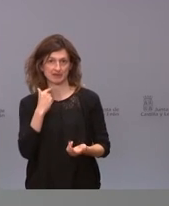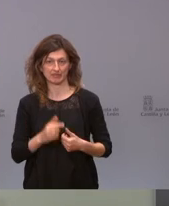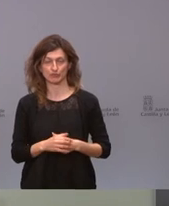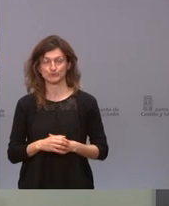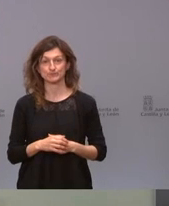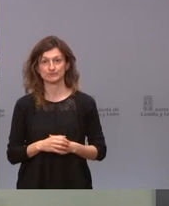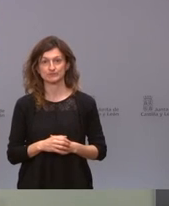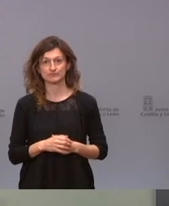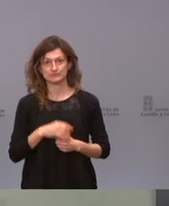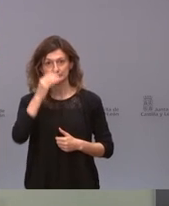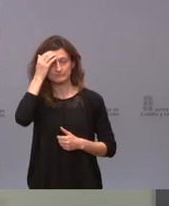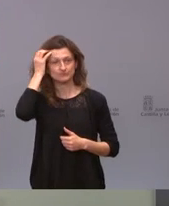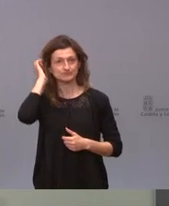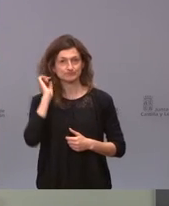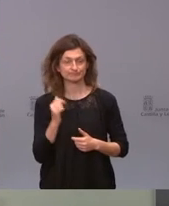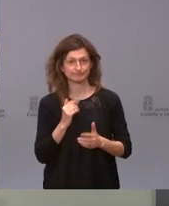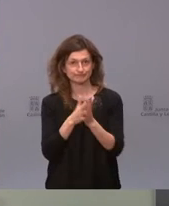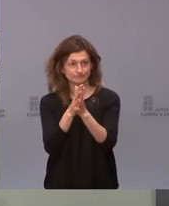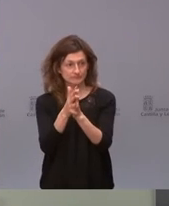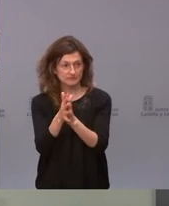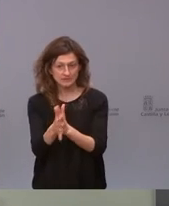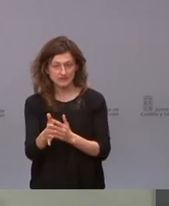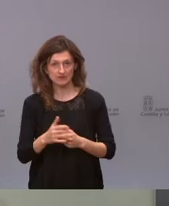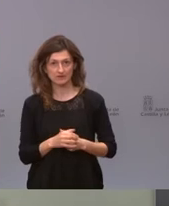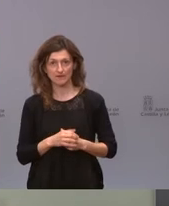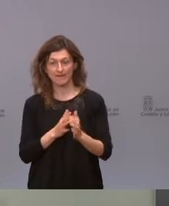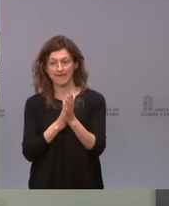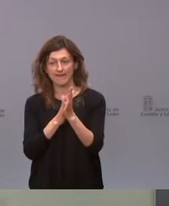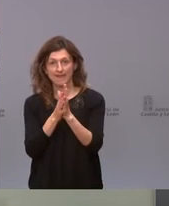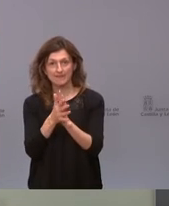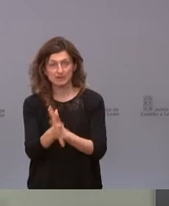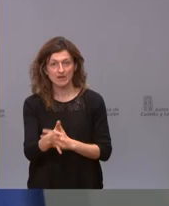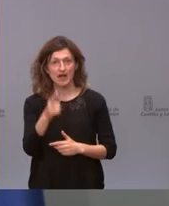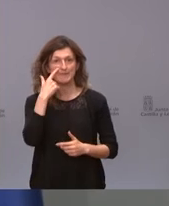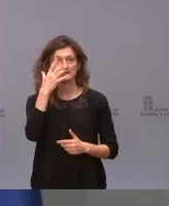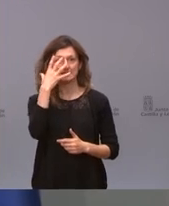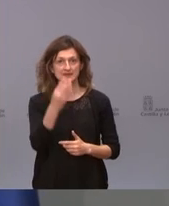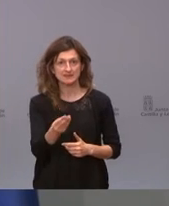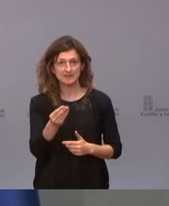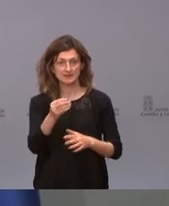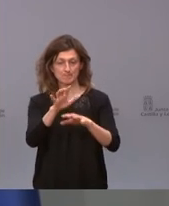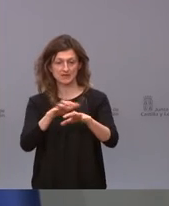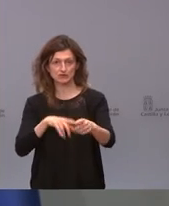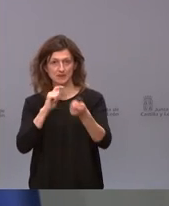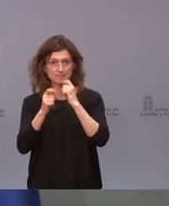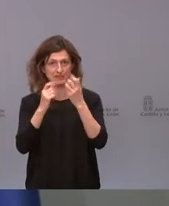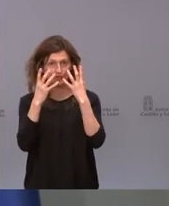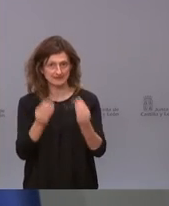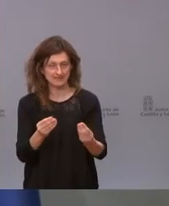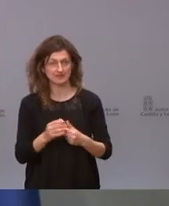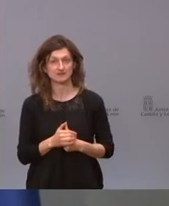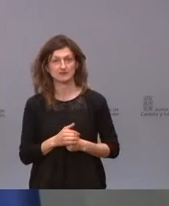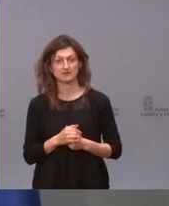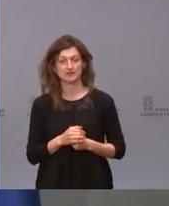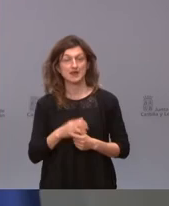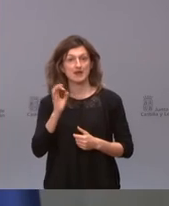a tratar de explicarlo en Román Paladino a ver si se entiende yo estoy seguro que ustedes lo entienden y que la inmensa mayoría de los medios lo entienden pero es verdad que